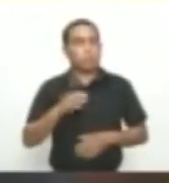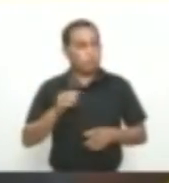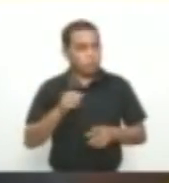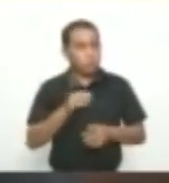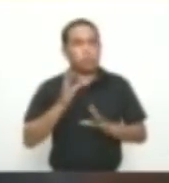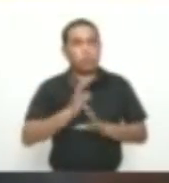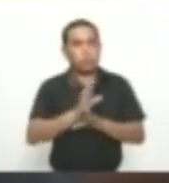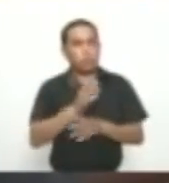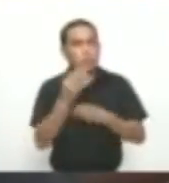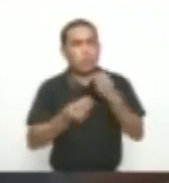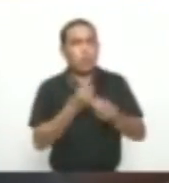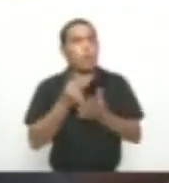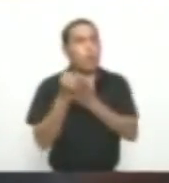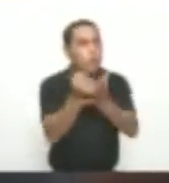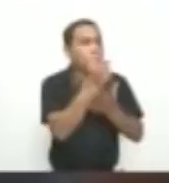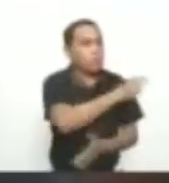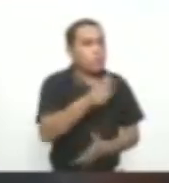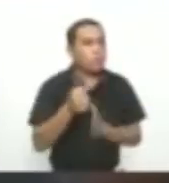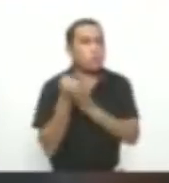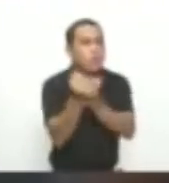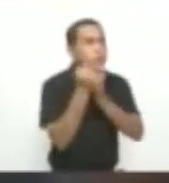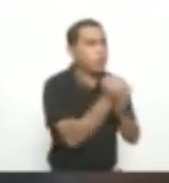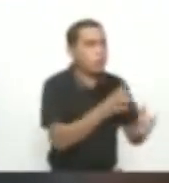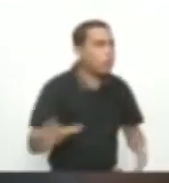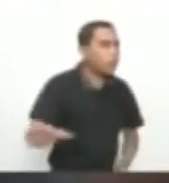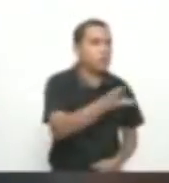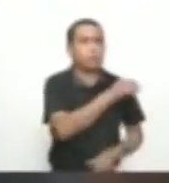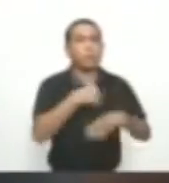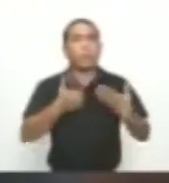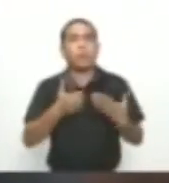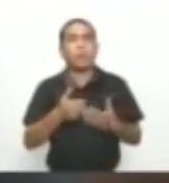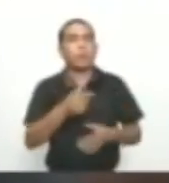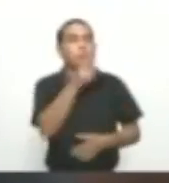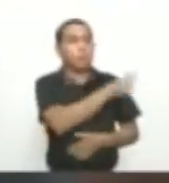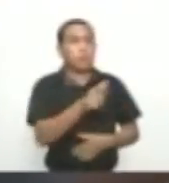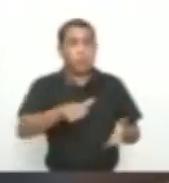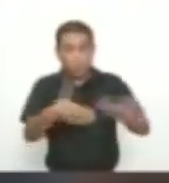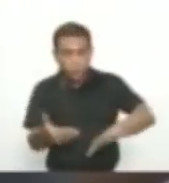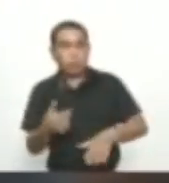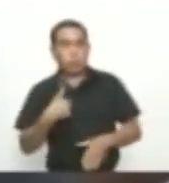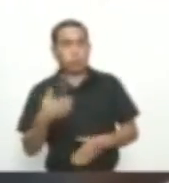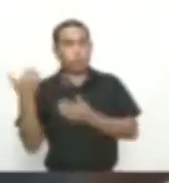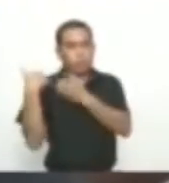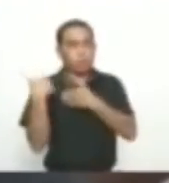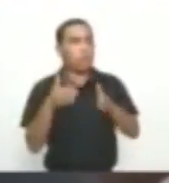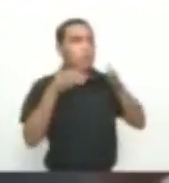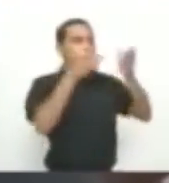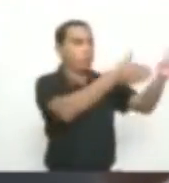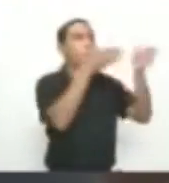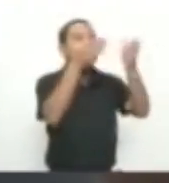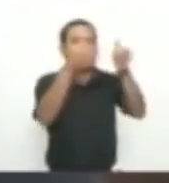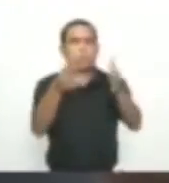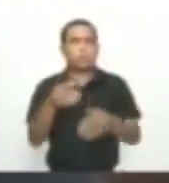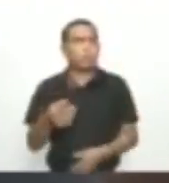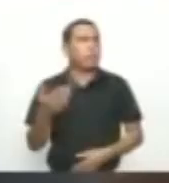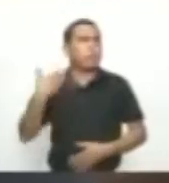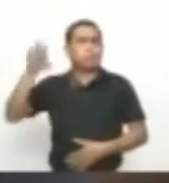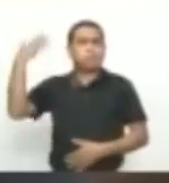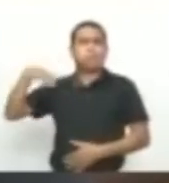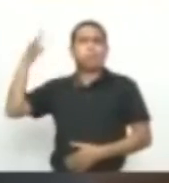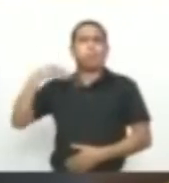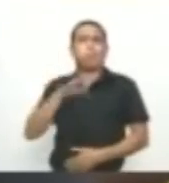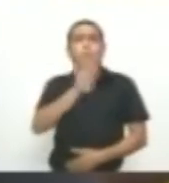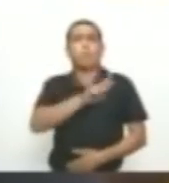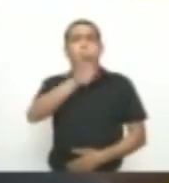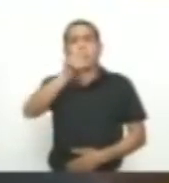Una obra de misericordia, la de enterrar a los muertos Toda una vida, 46 años